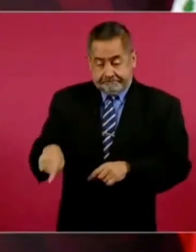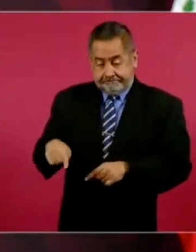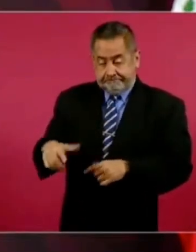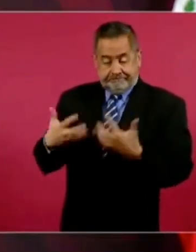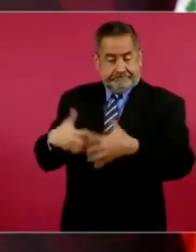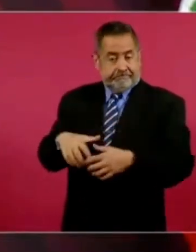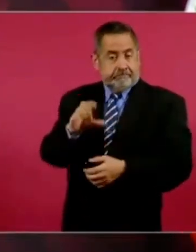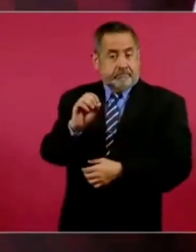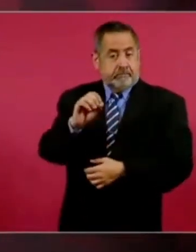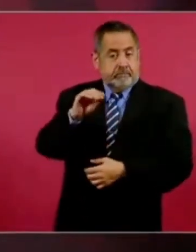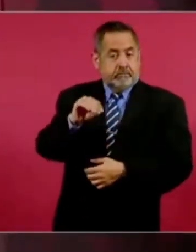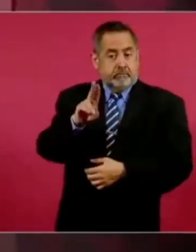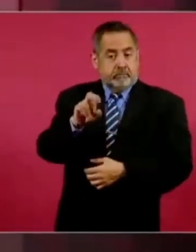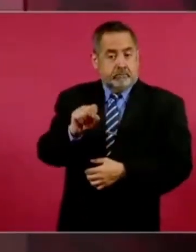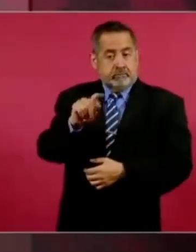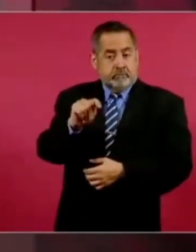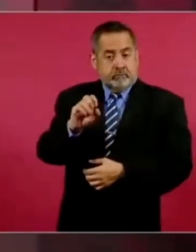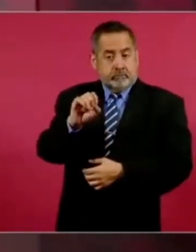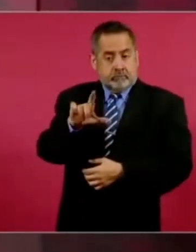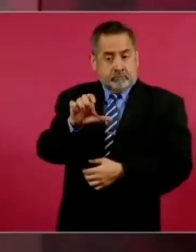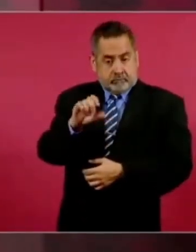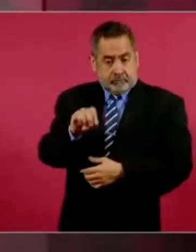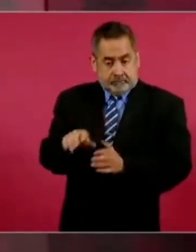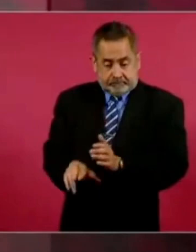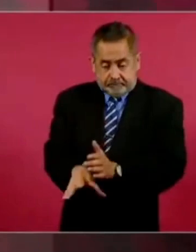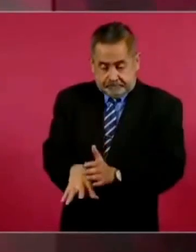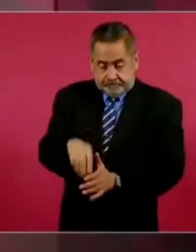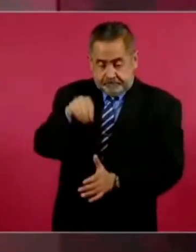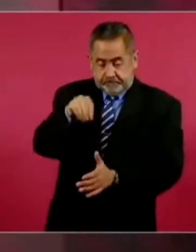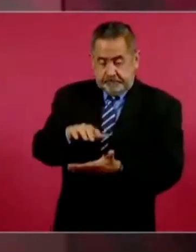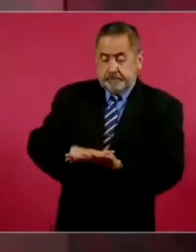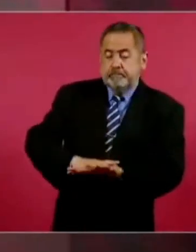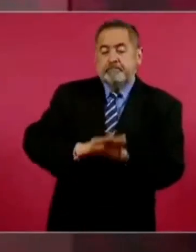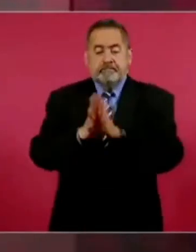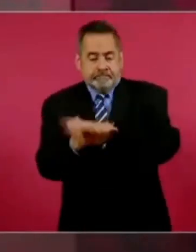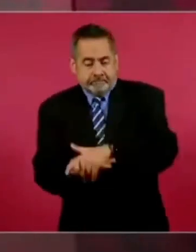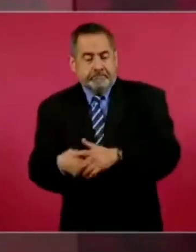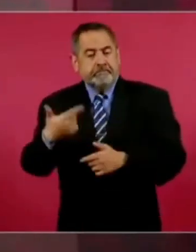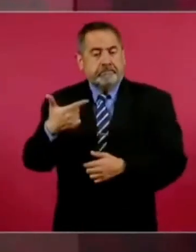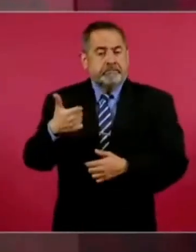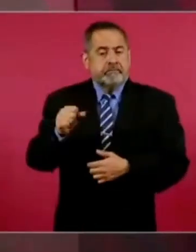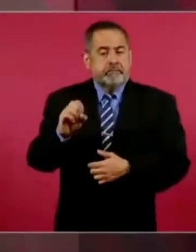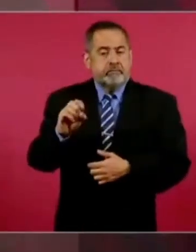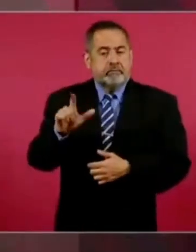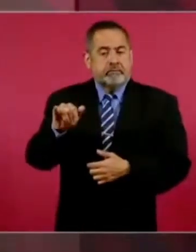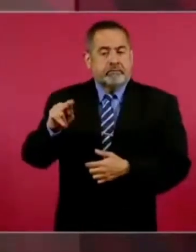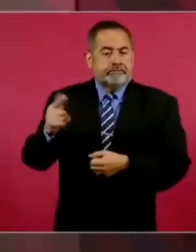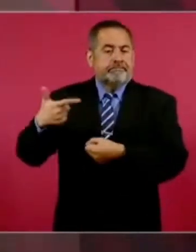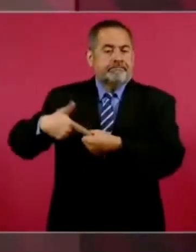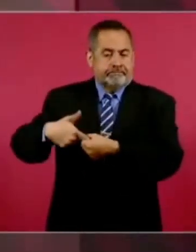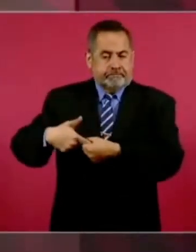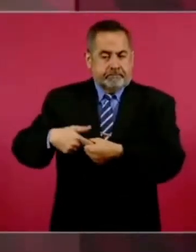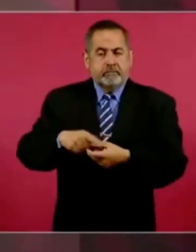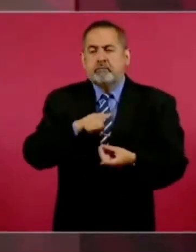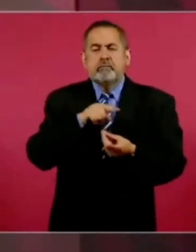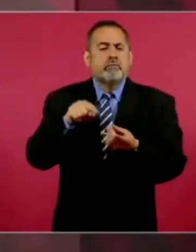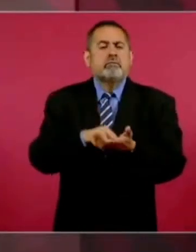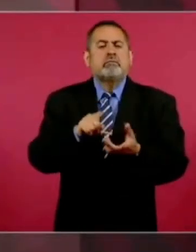en gasolinas, una en Tula